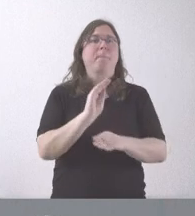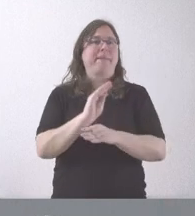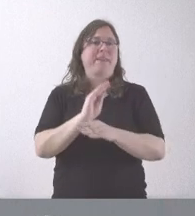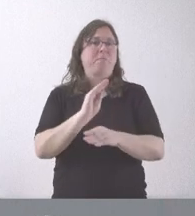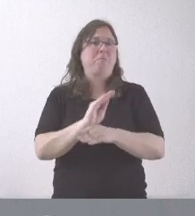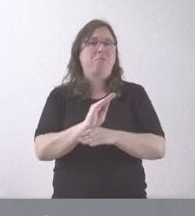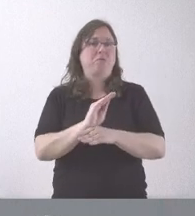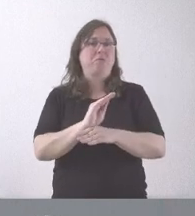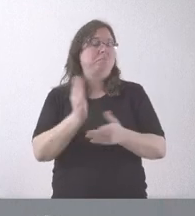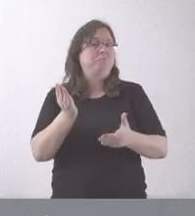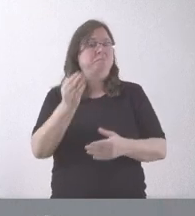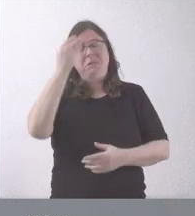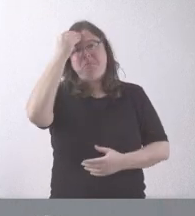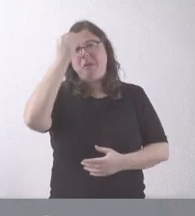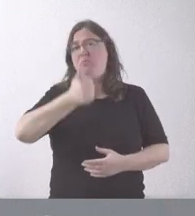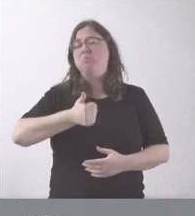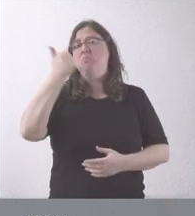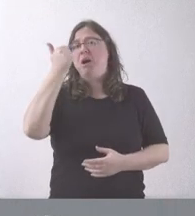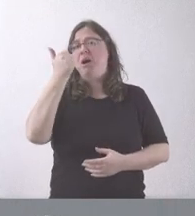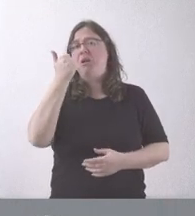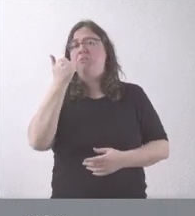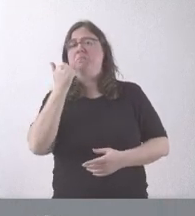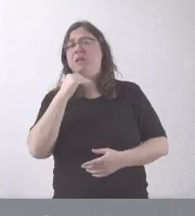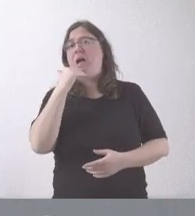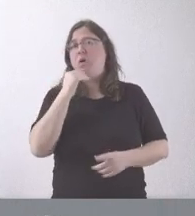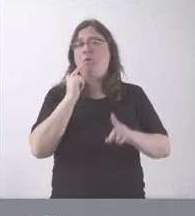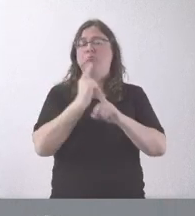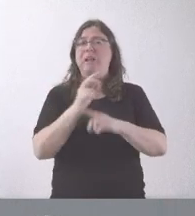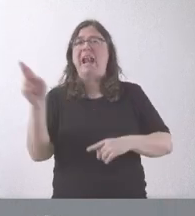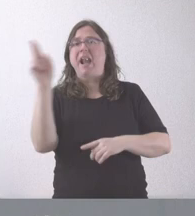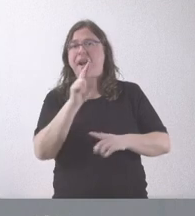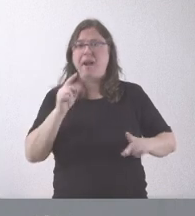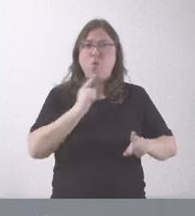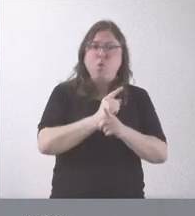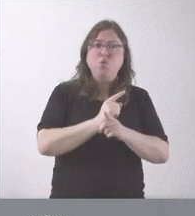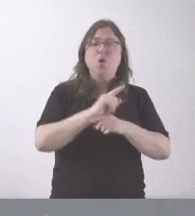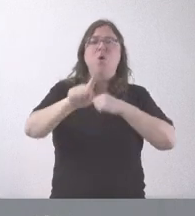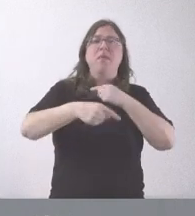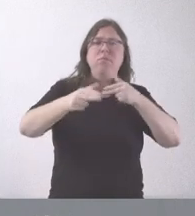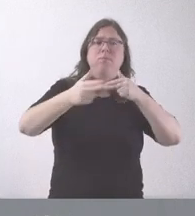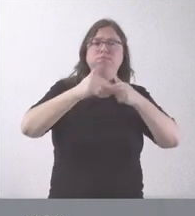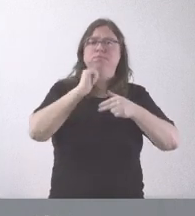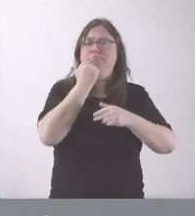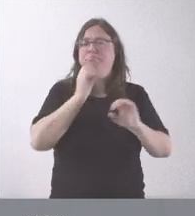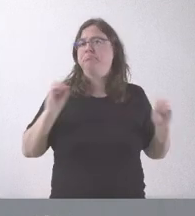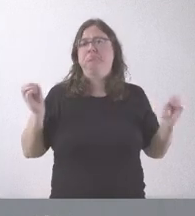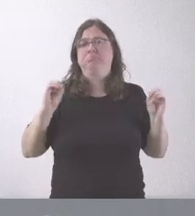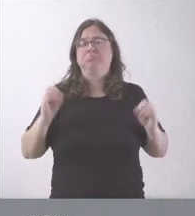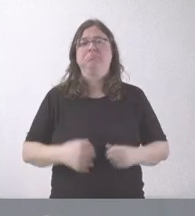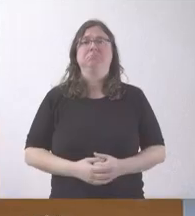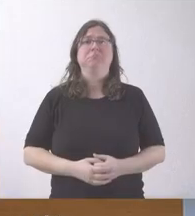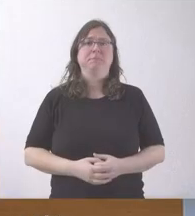lógicamente, no esperamos que haya ninguna, digamos, recurso o alegación posterior una vez concluido el trámite de estas alegaciones.